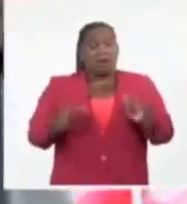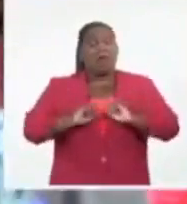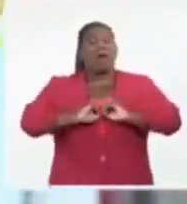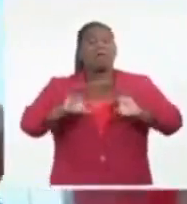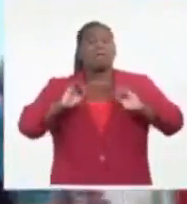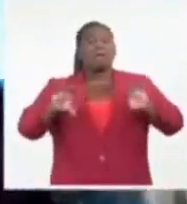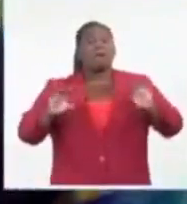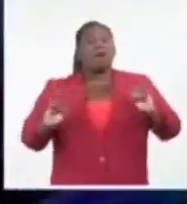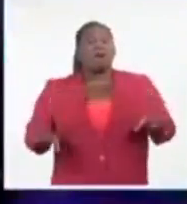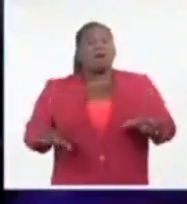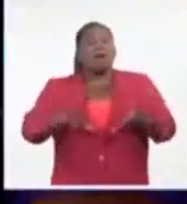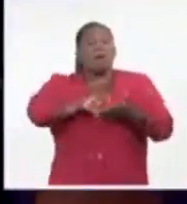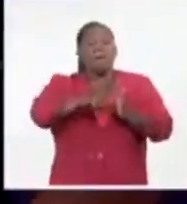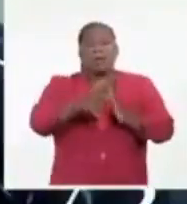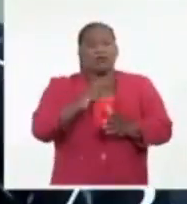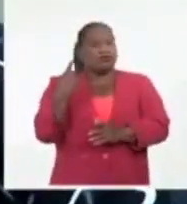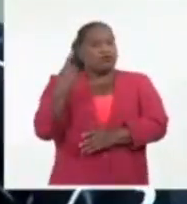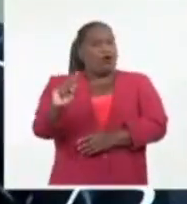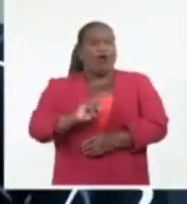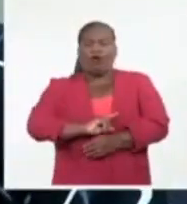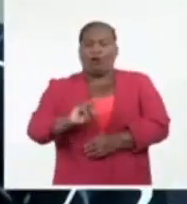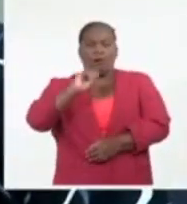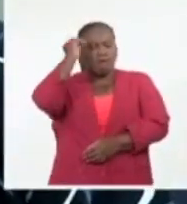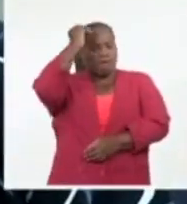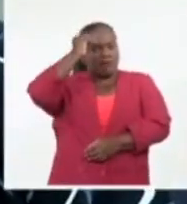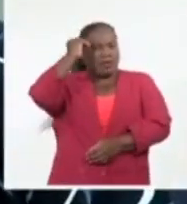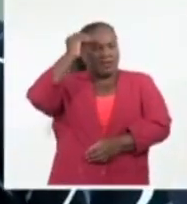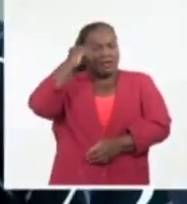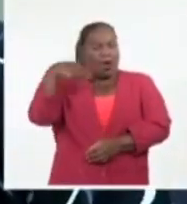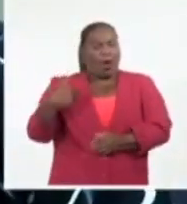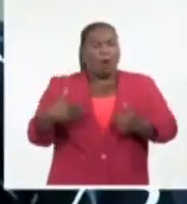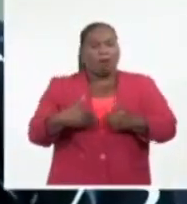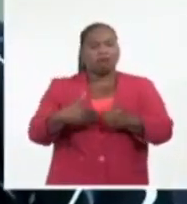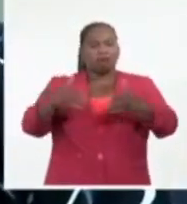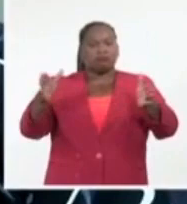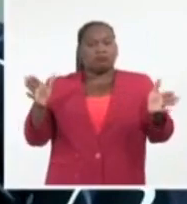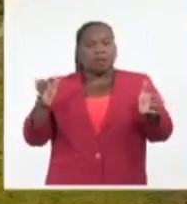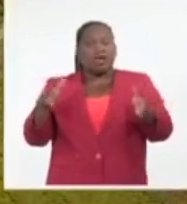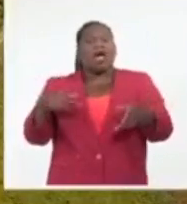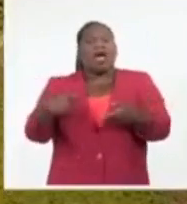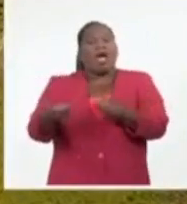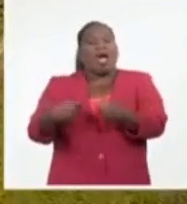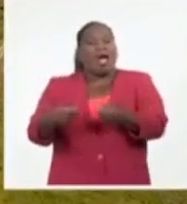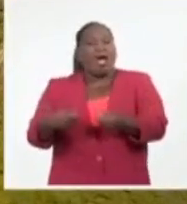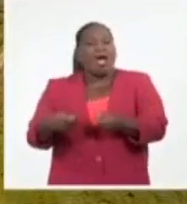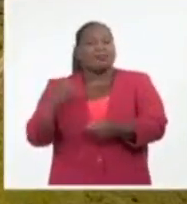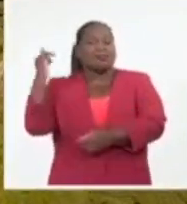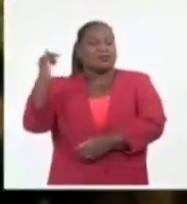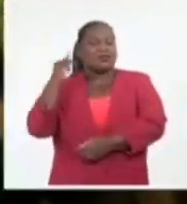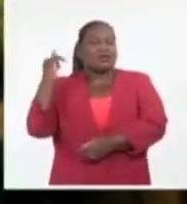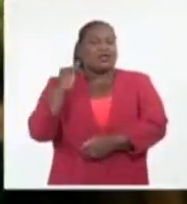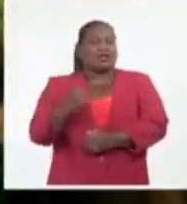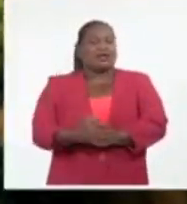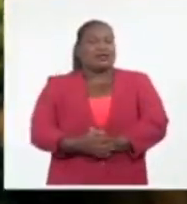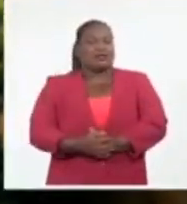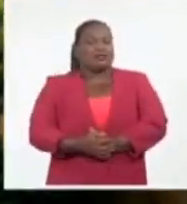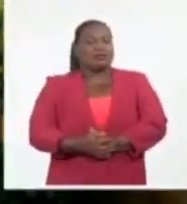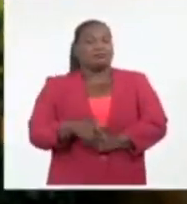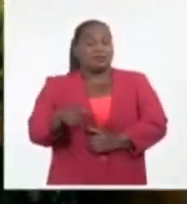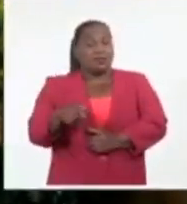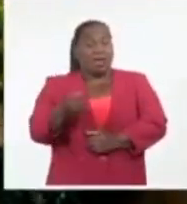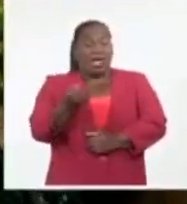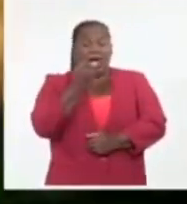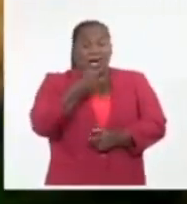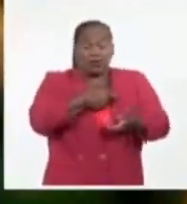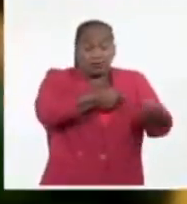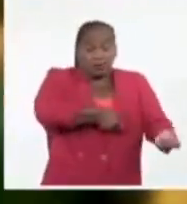proyectos sino también para ir pensando en cómo abrirnos al mercado internacional. El sector agropecuario